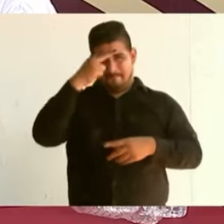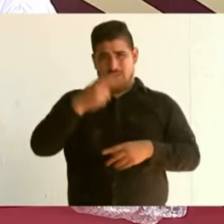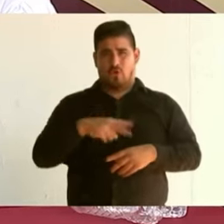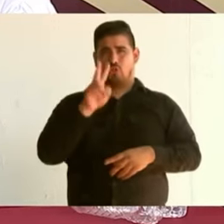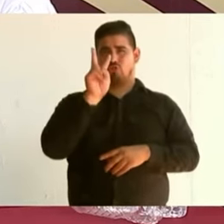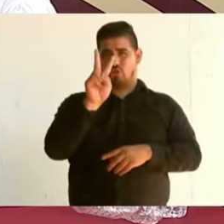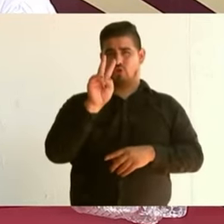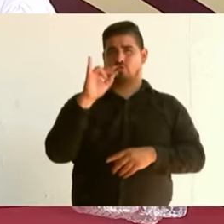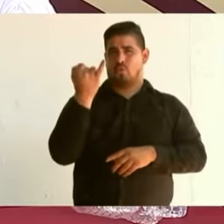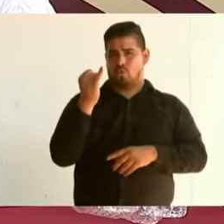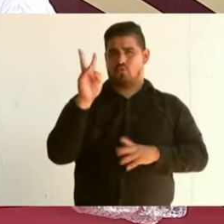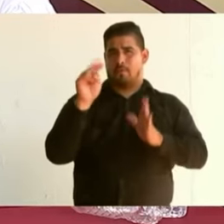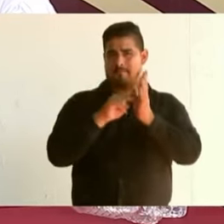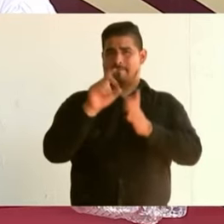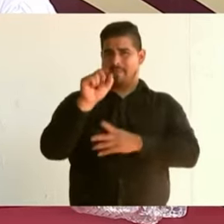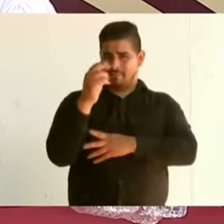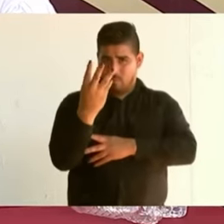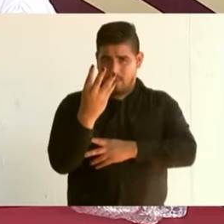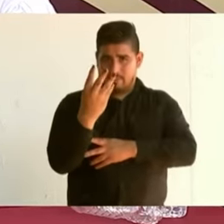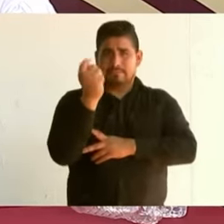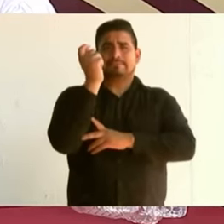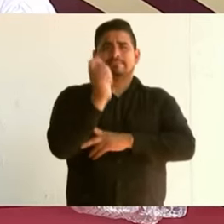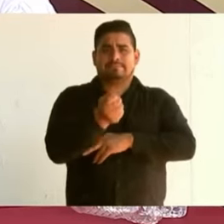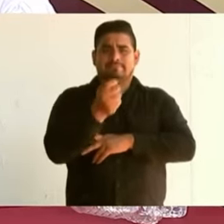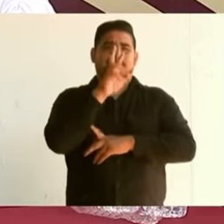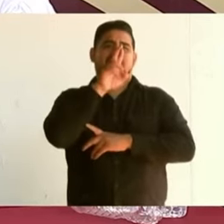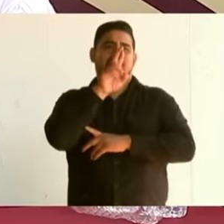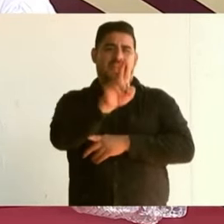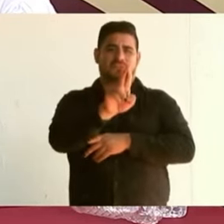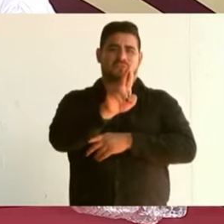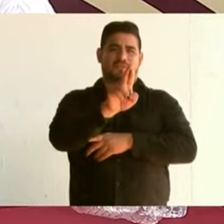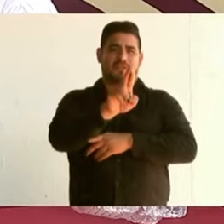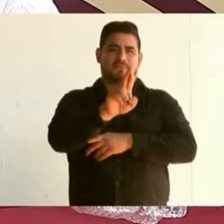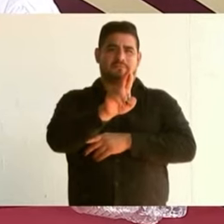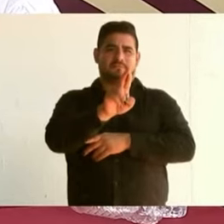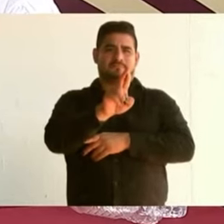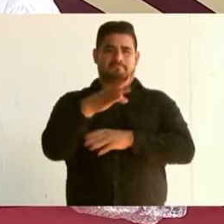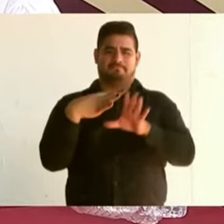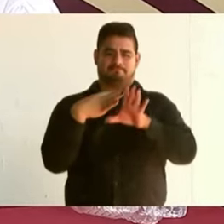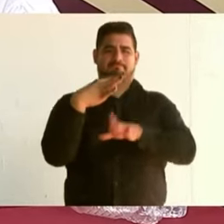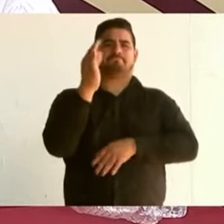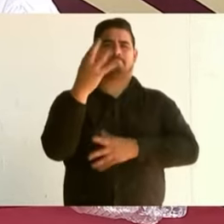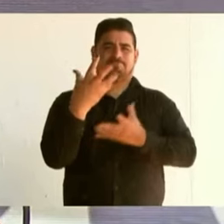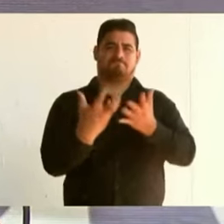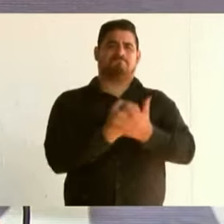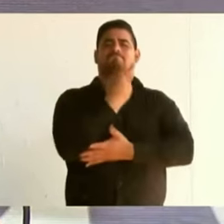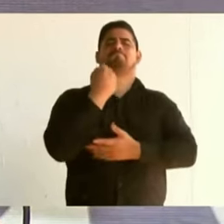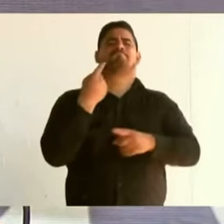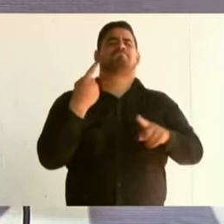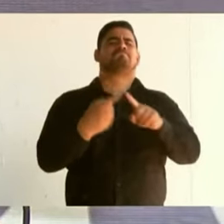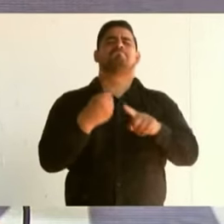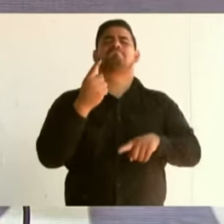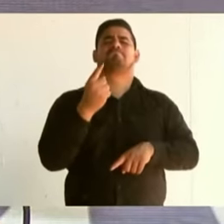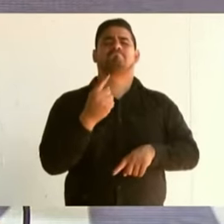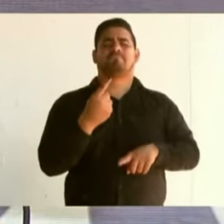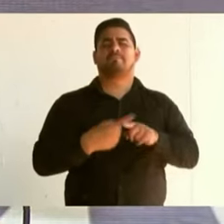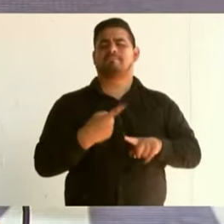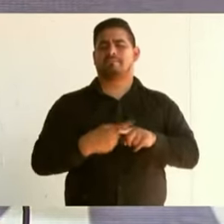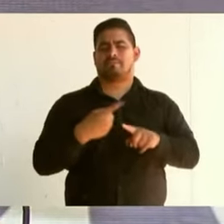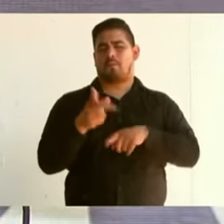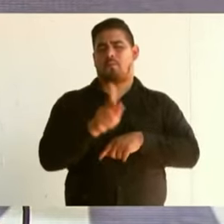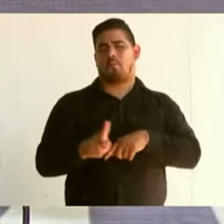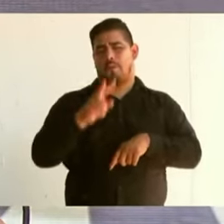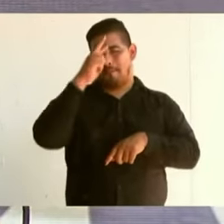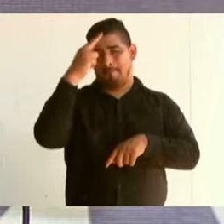2024 dio como resultado este gran triunfo, que es el triunfo del pueblo de